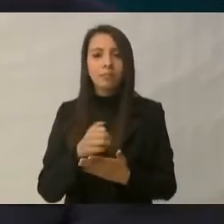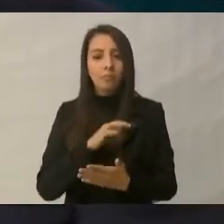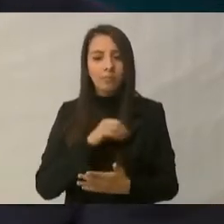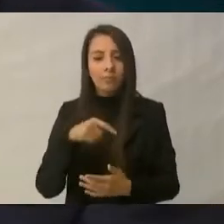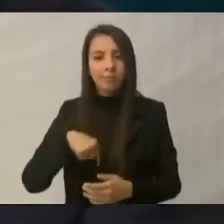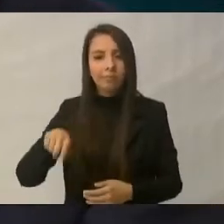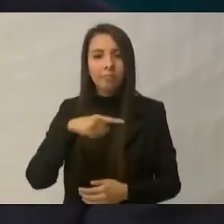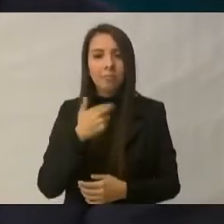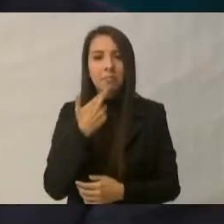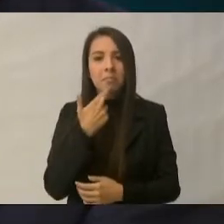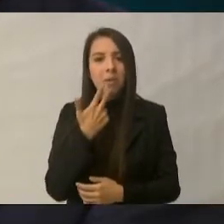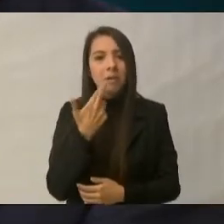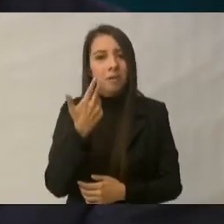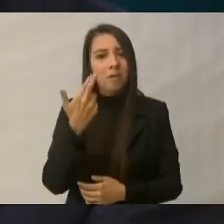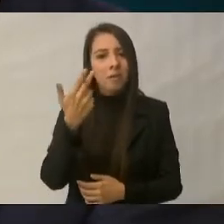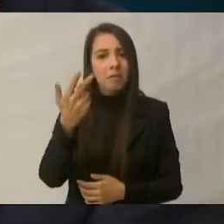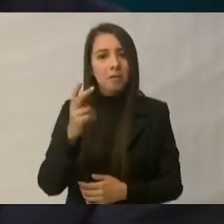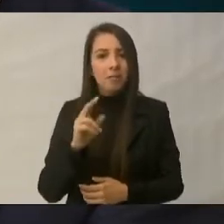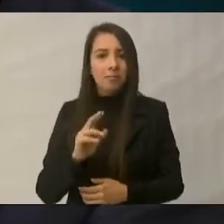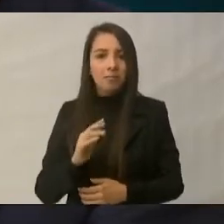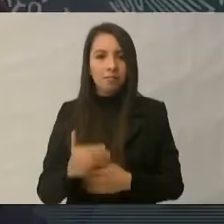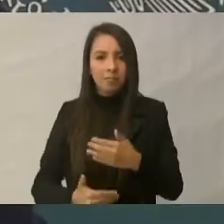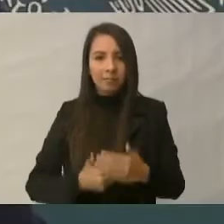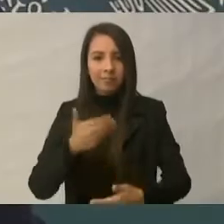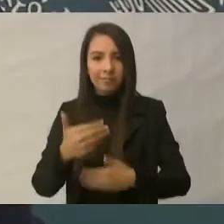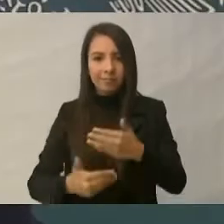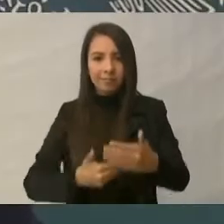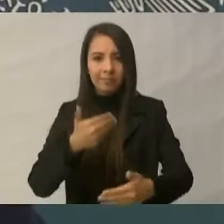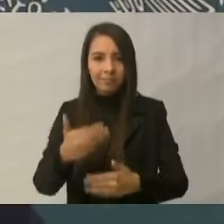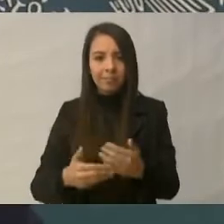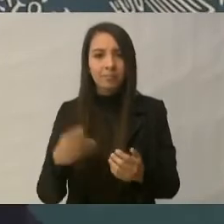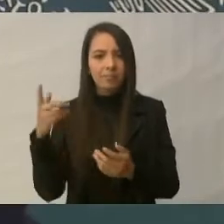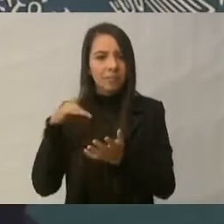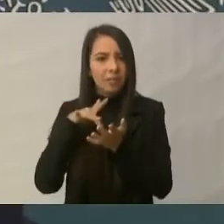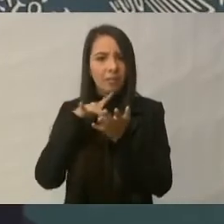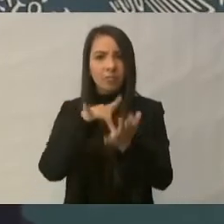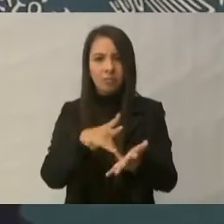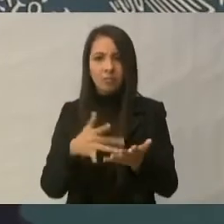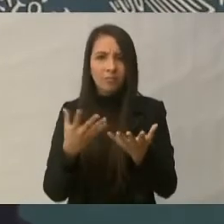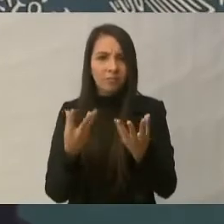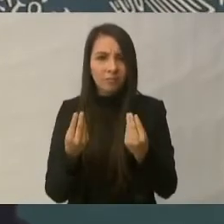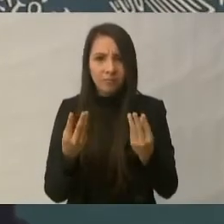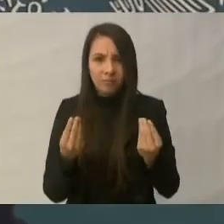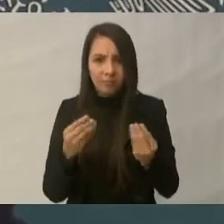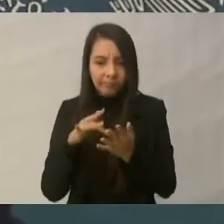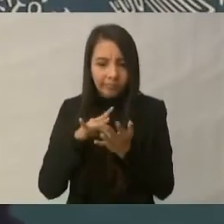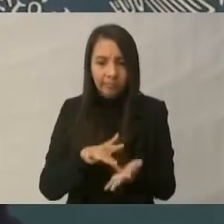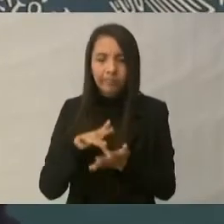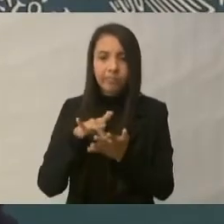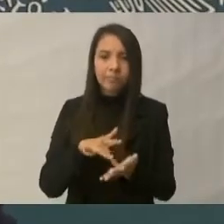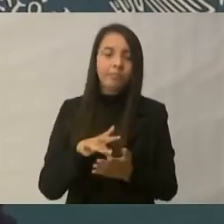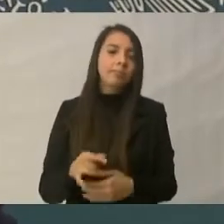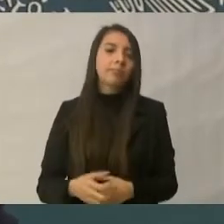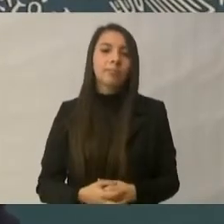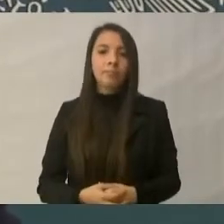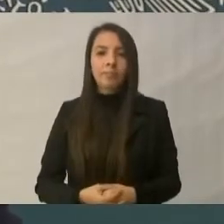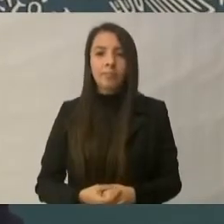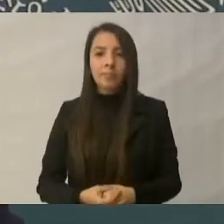hoyo. Nos están apoyando mucho porque